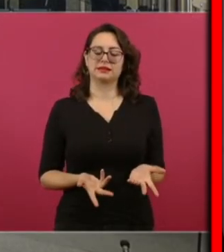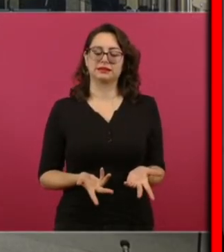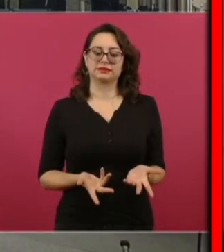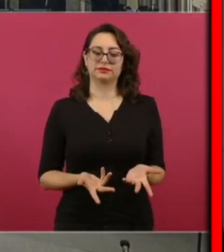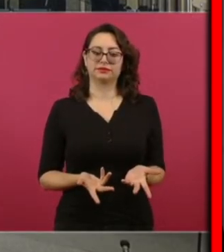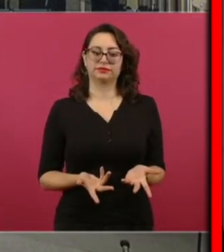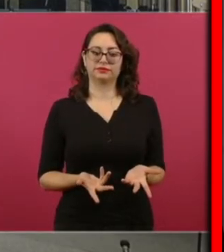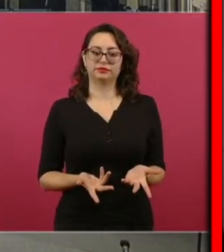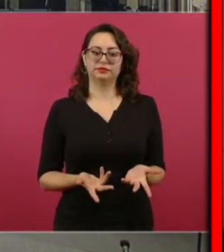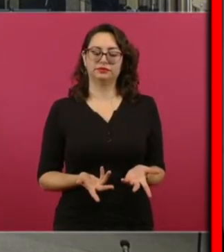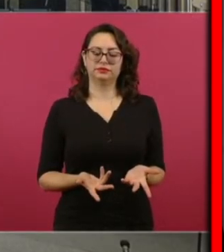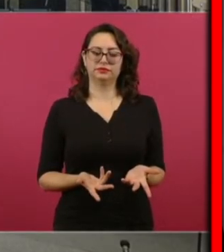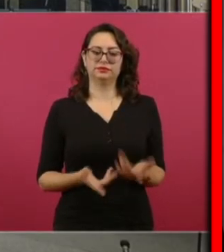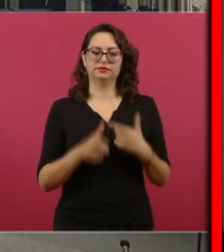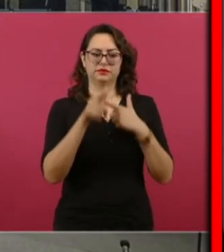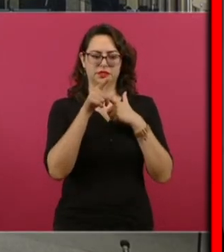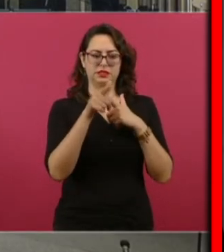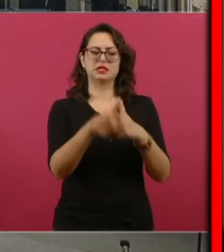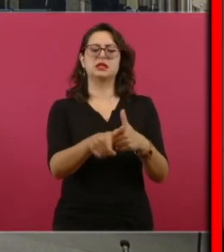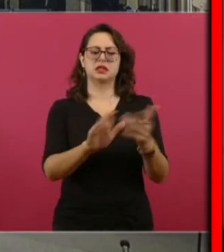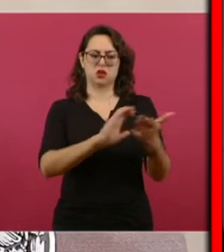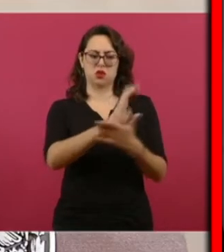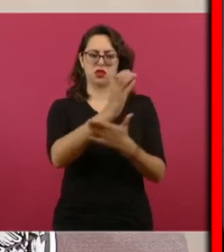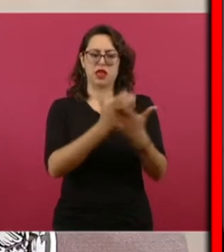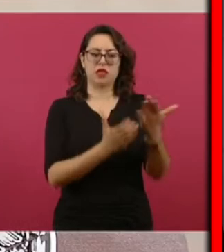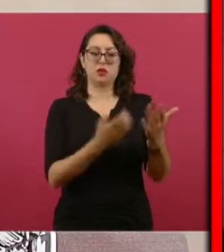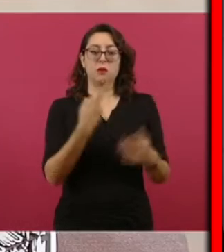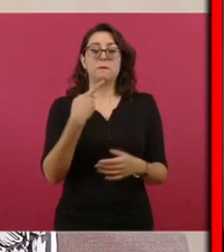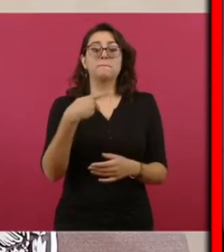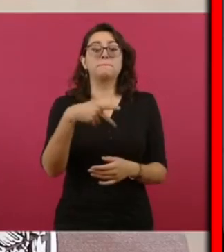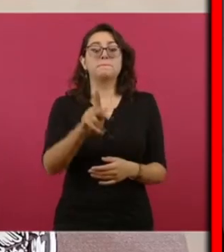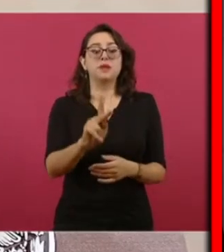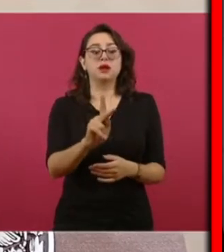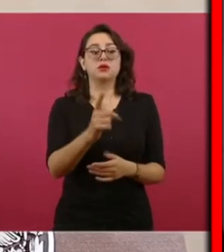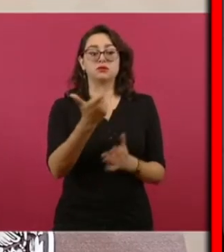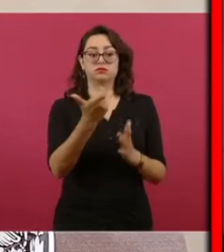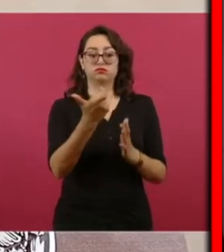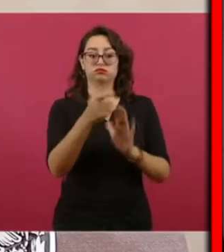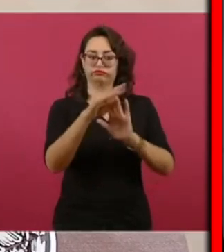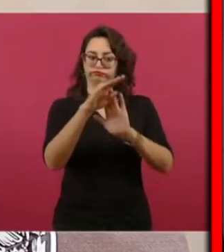y vamos a ahorrar así lo hicimos con los